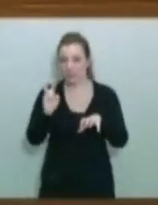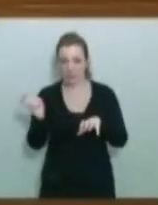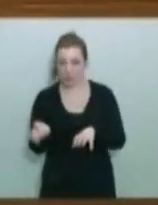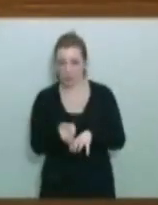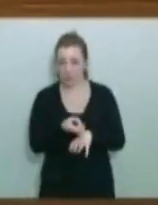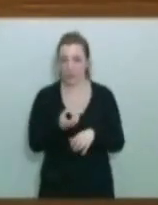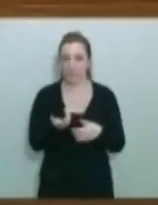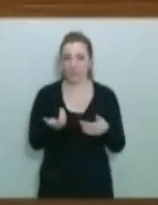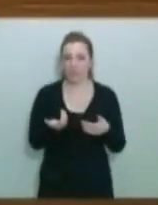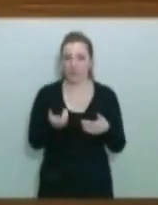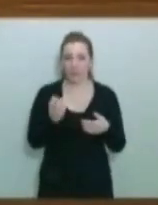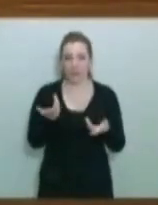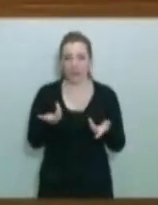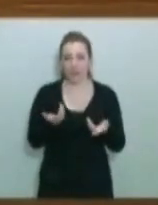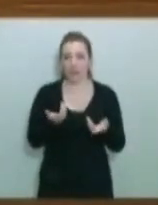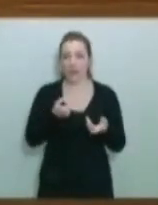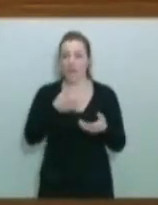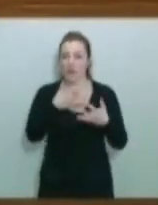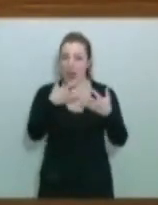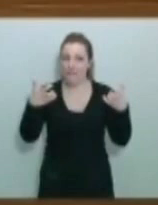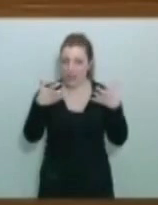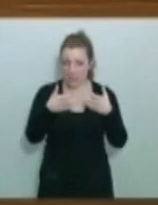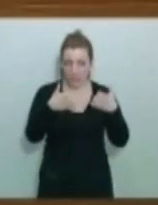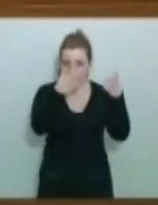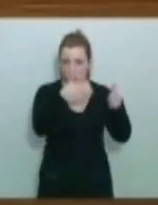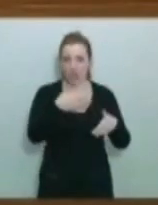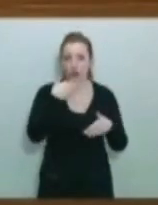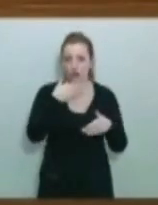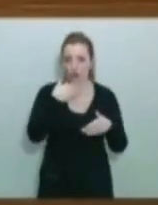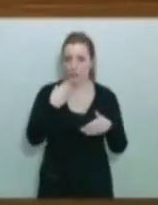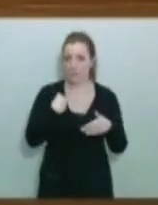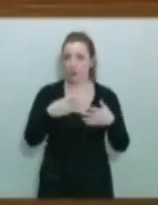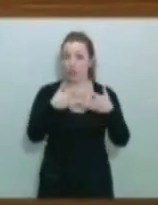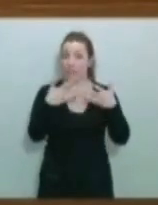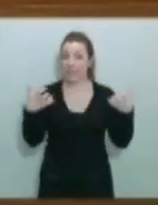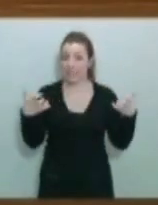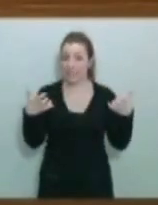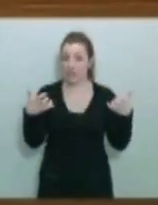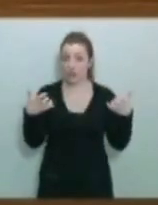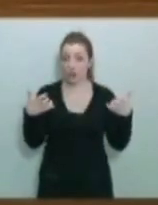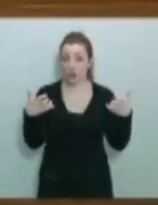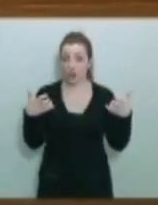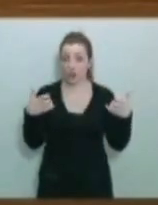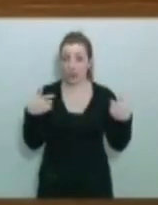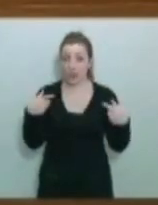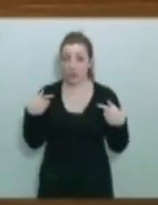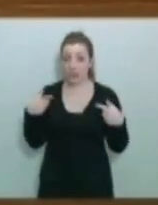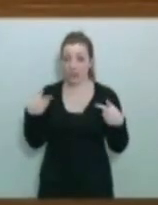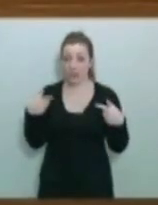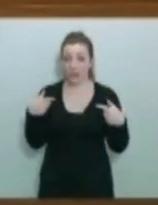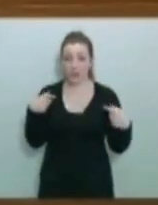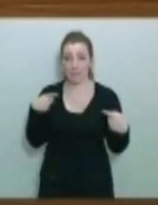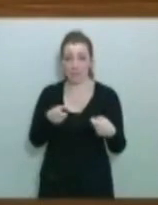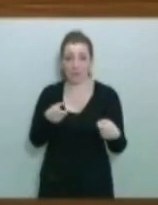sugiere aquella frase que seguramente usted conoce, aquel texto de la venganza de don Mendo, ¿no?, donde se decía, si te quedas